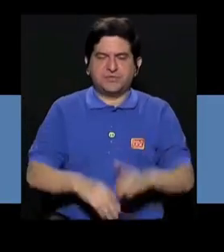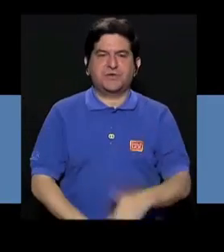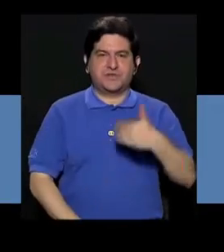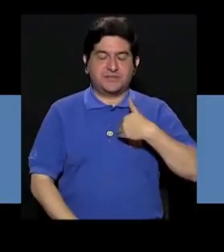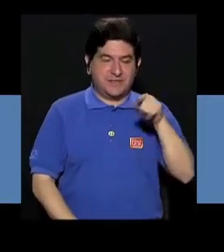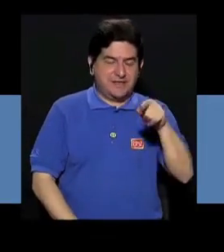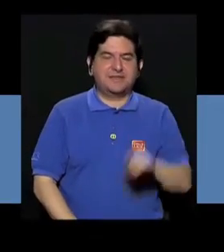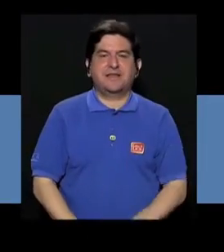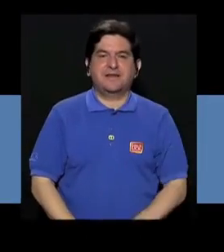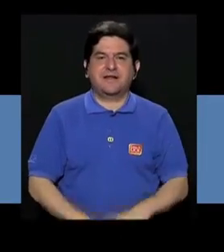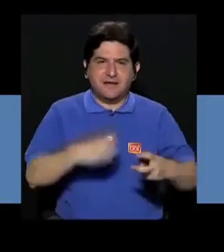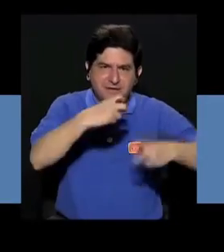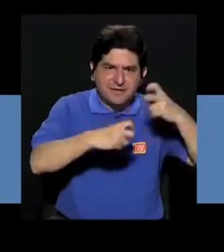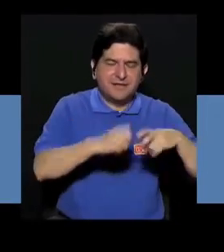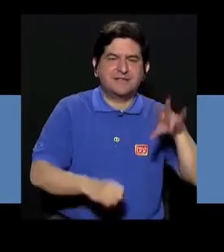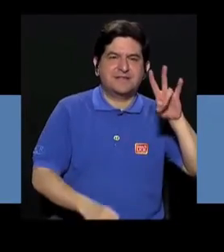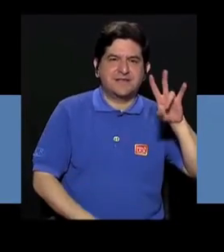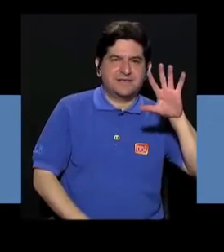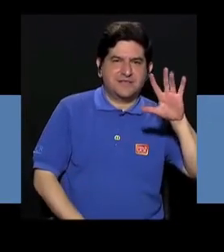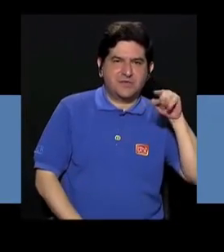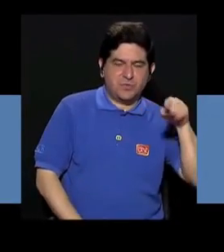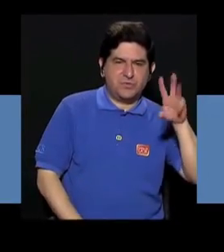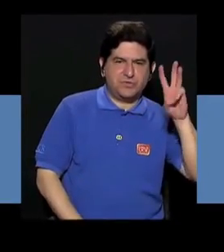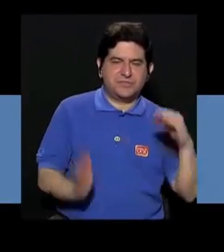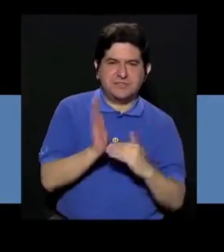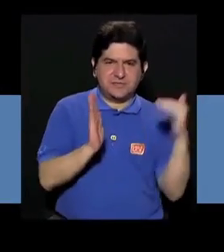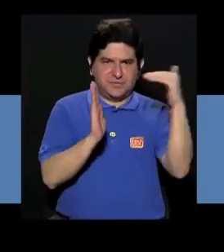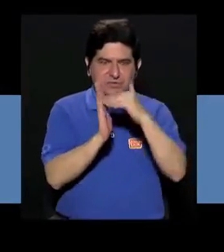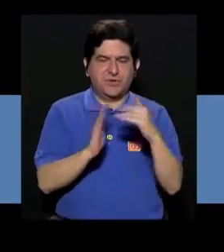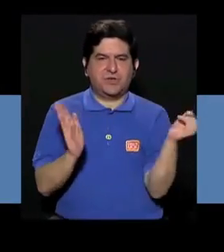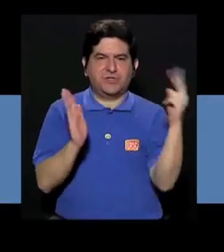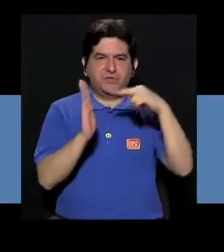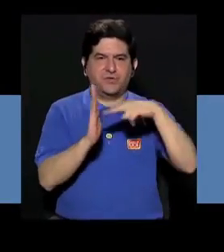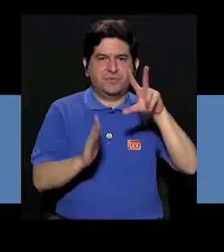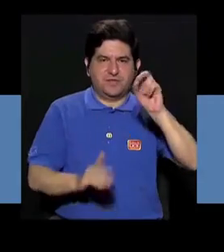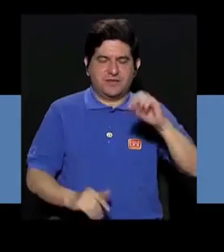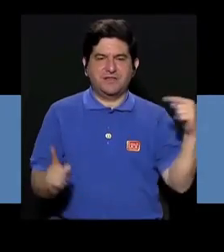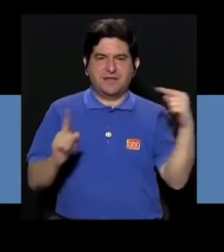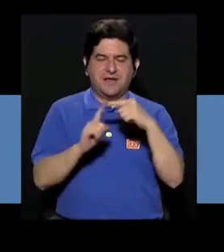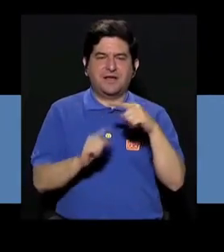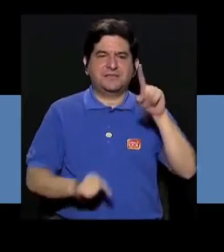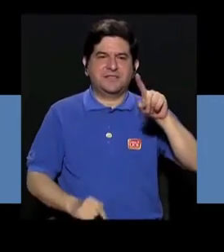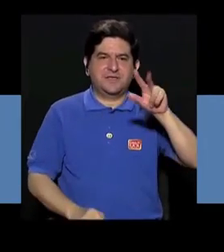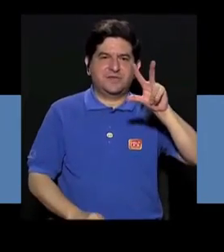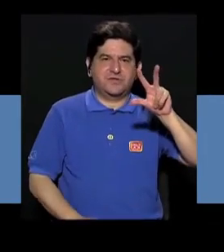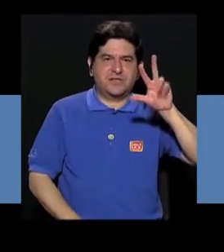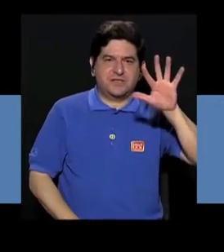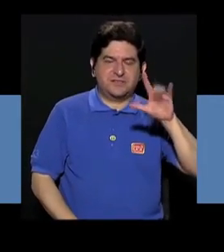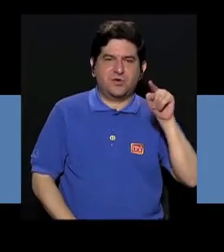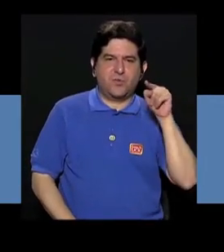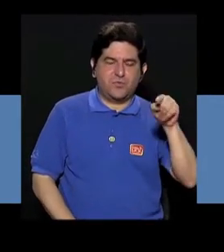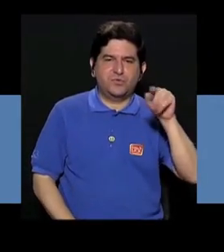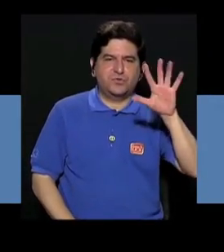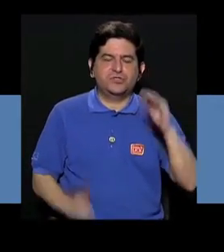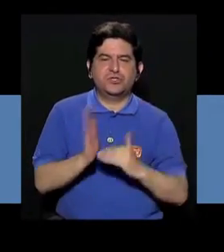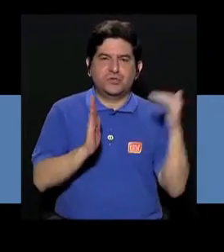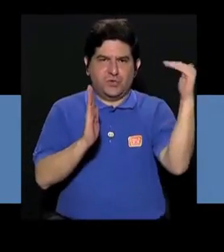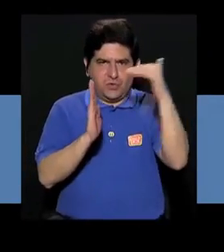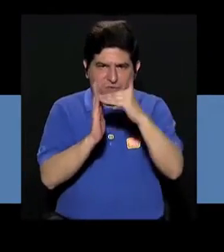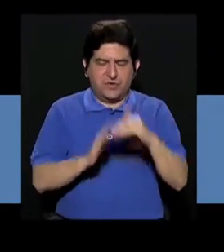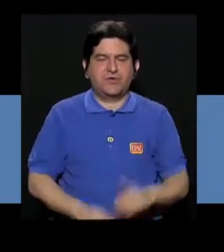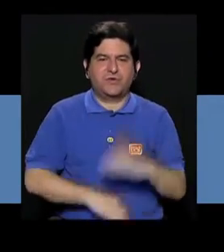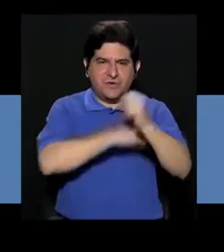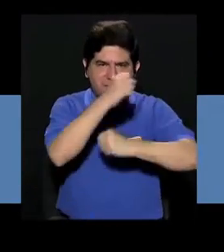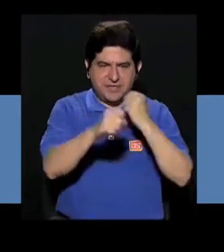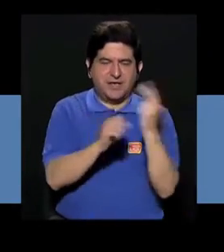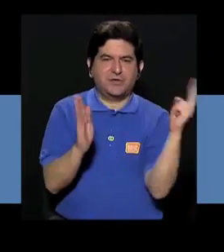de personas con demencia pase de 75.6 millones en el 2030 a 135.5